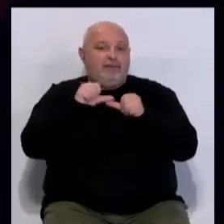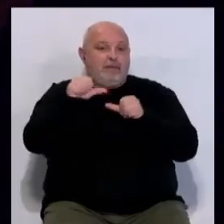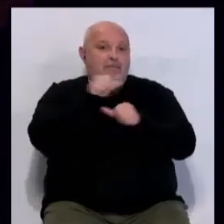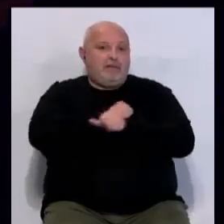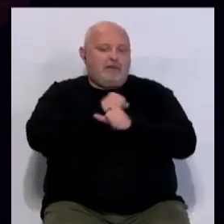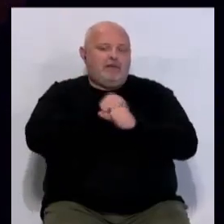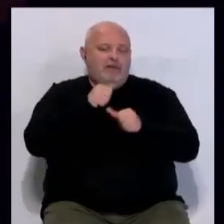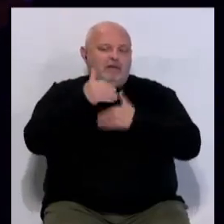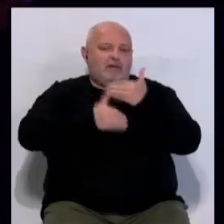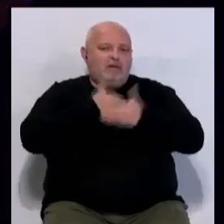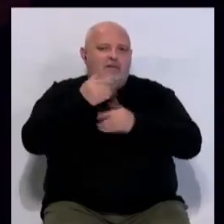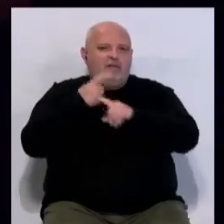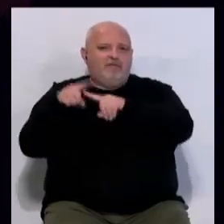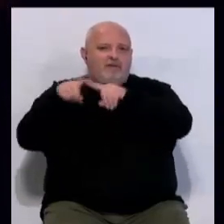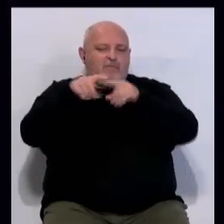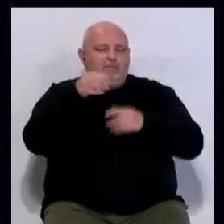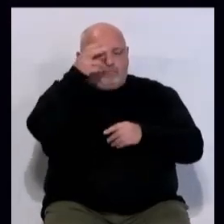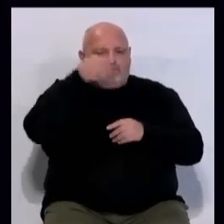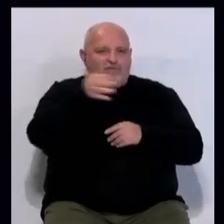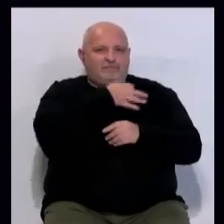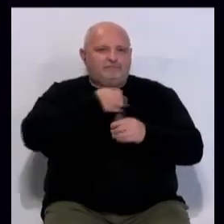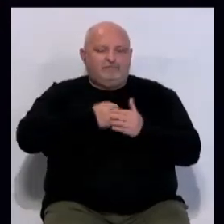espera ofrecer por diferentes localidades.